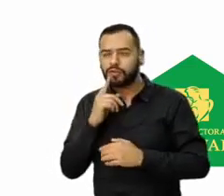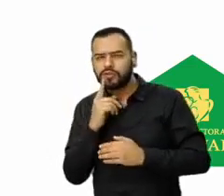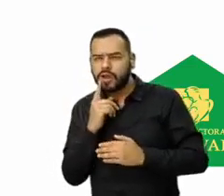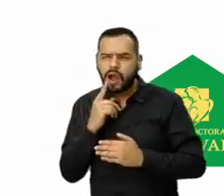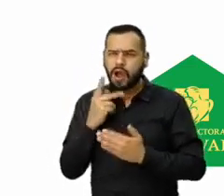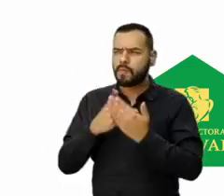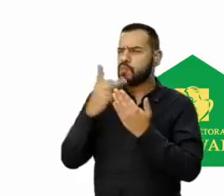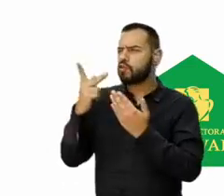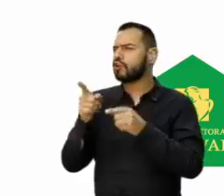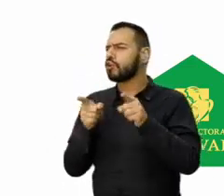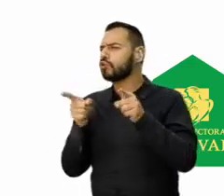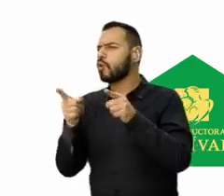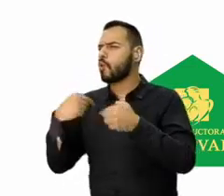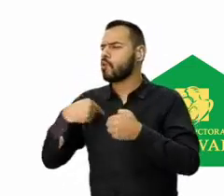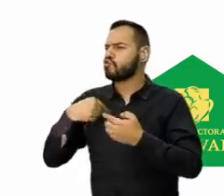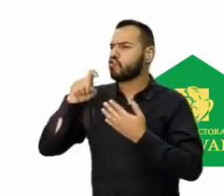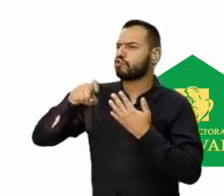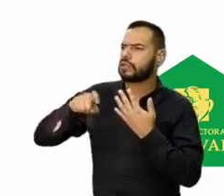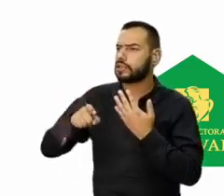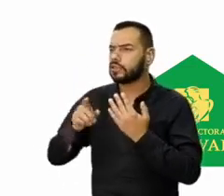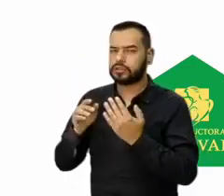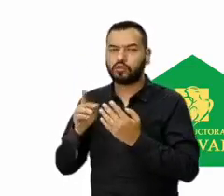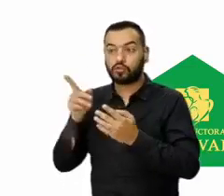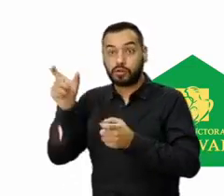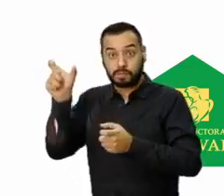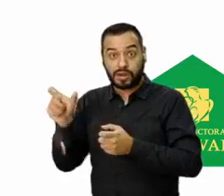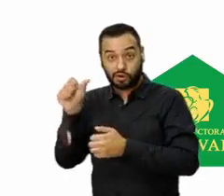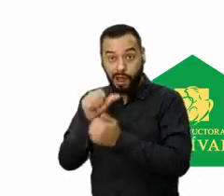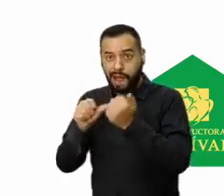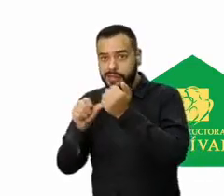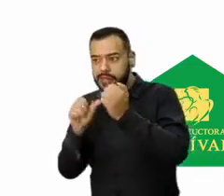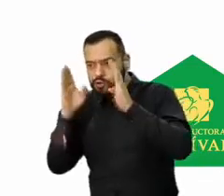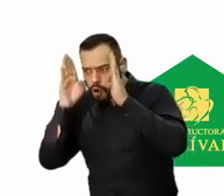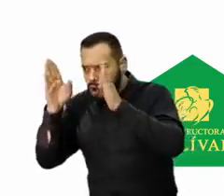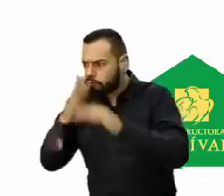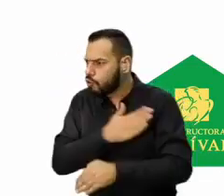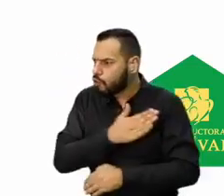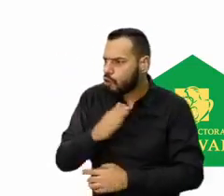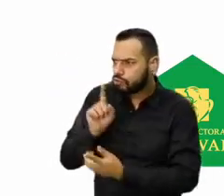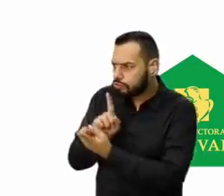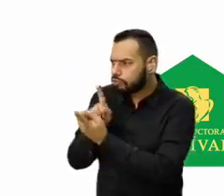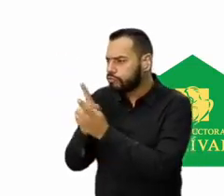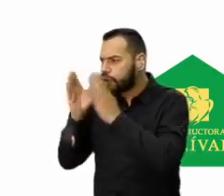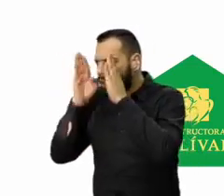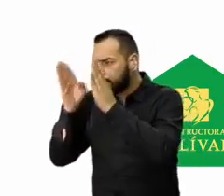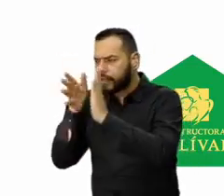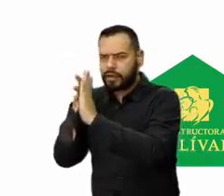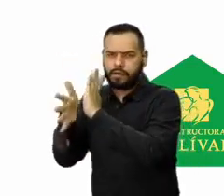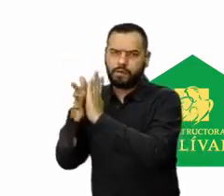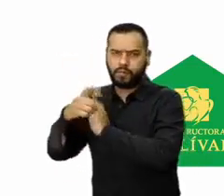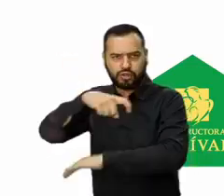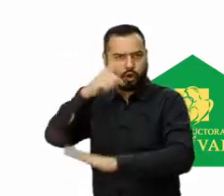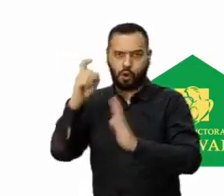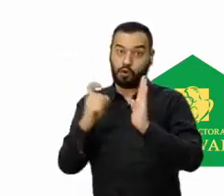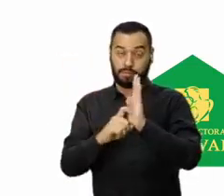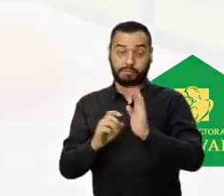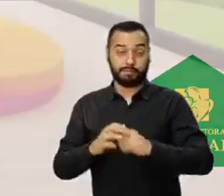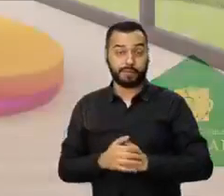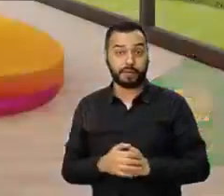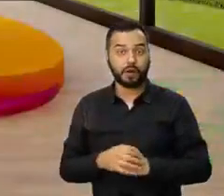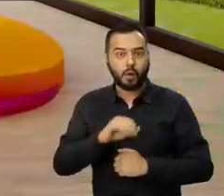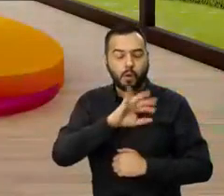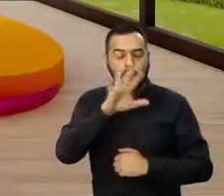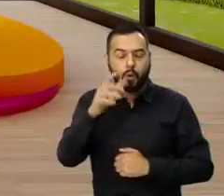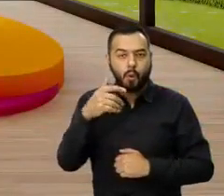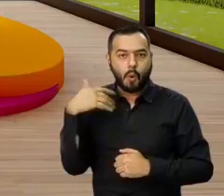necesidades y visita la sala de ventas y uno de nuestros asesores estará atento para atenderle y darle la información. Claro